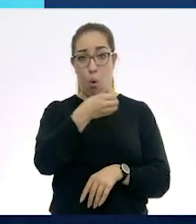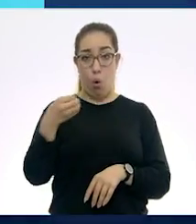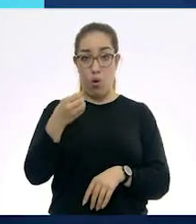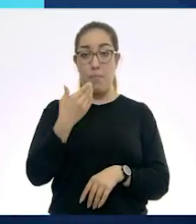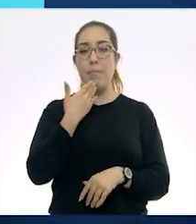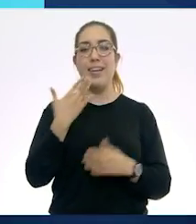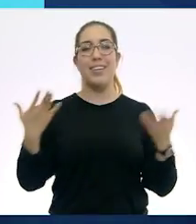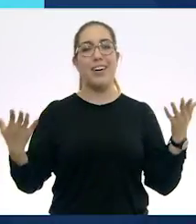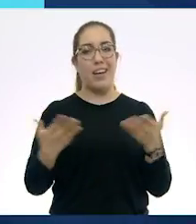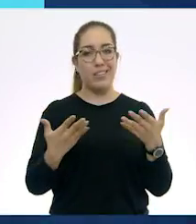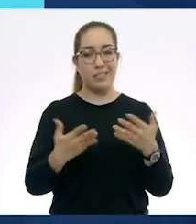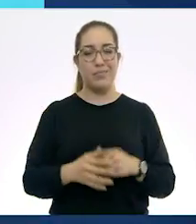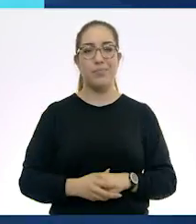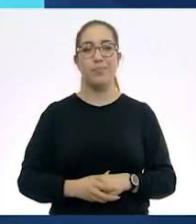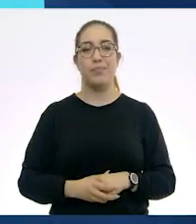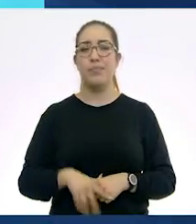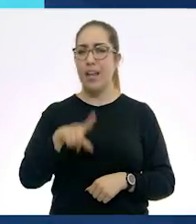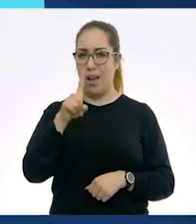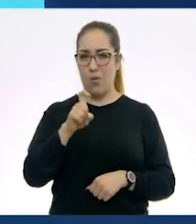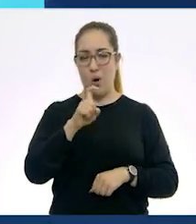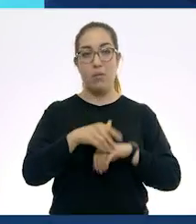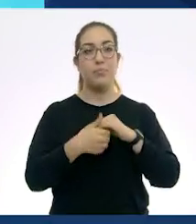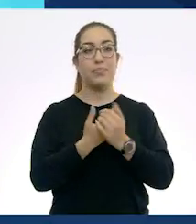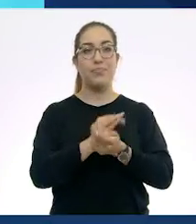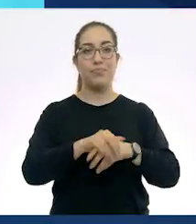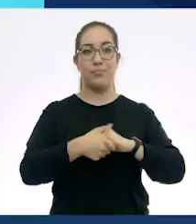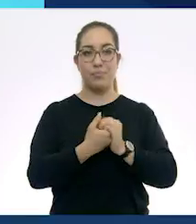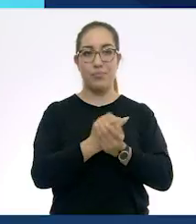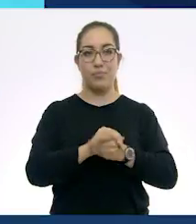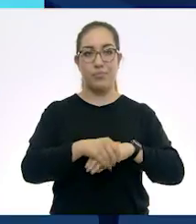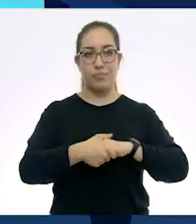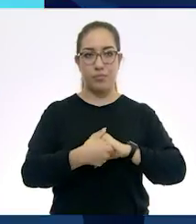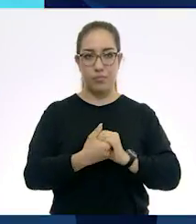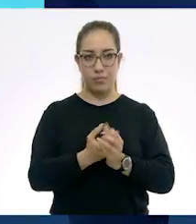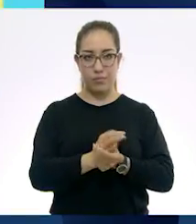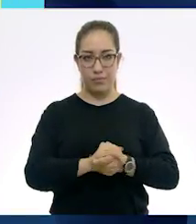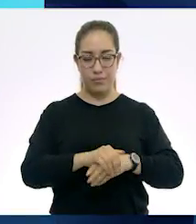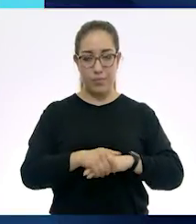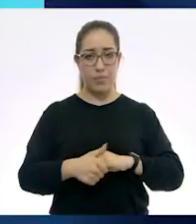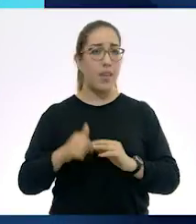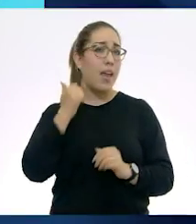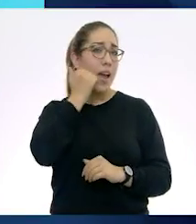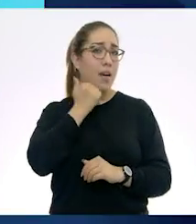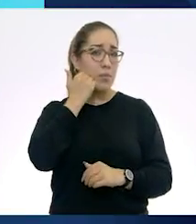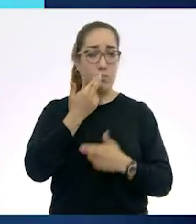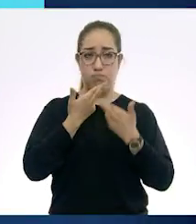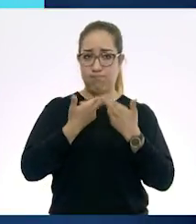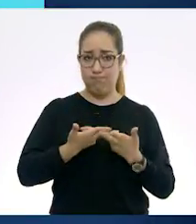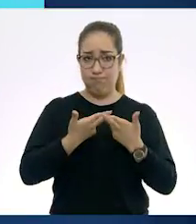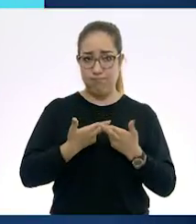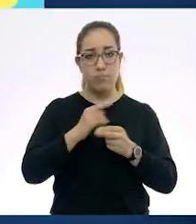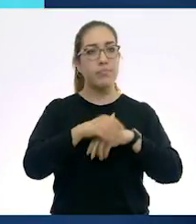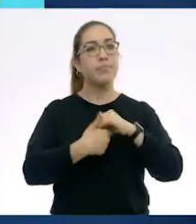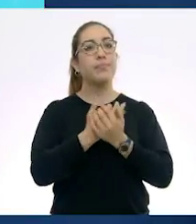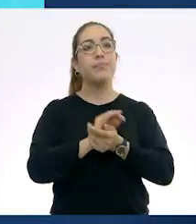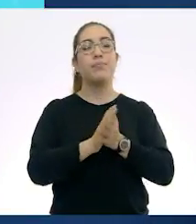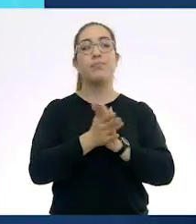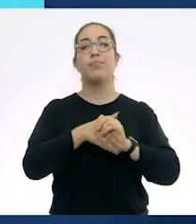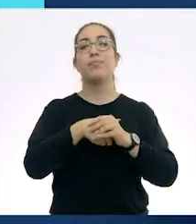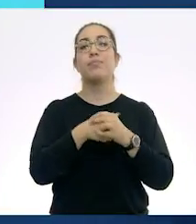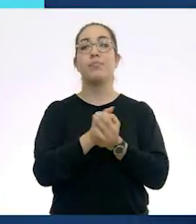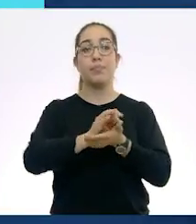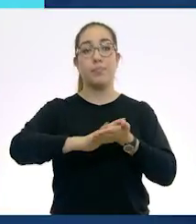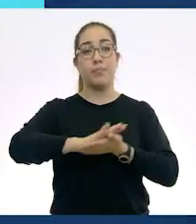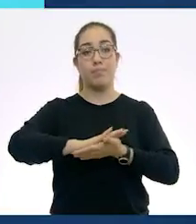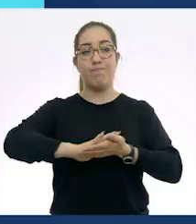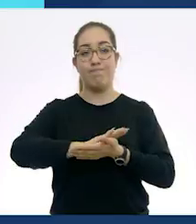hacerlo correctamente. ¡Exactamente! Moja tus manos. Usa suficiente jabón. Frota tus palmas